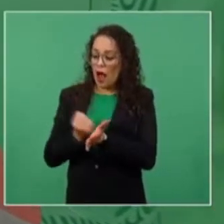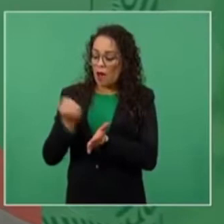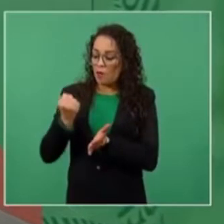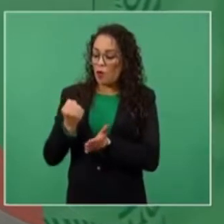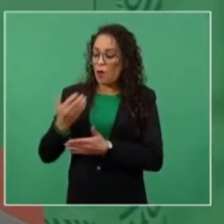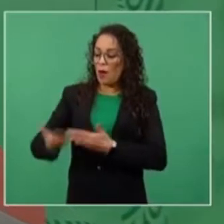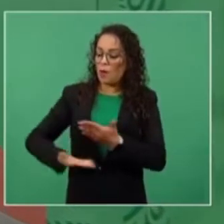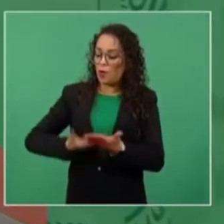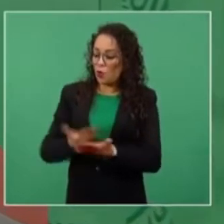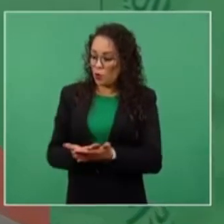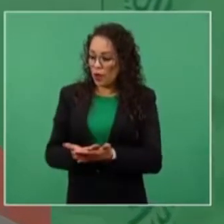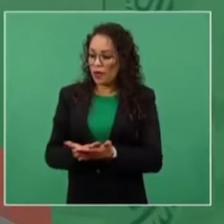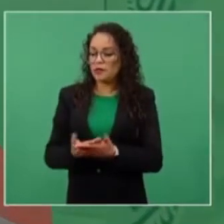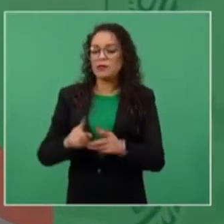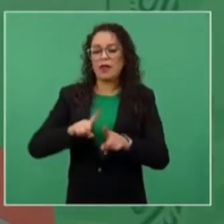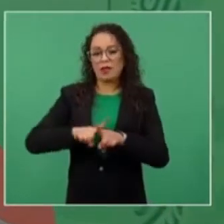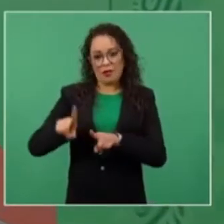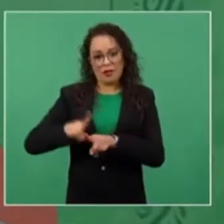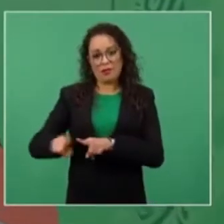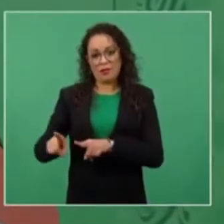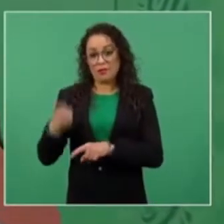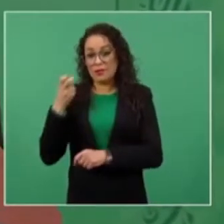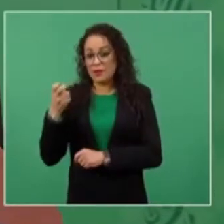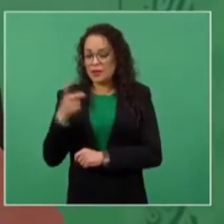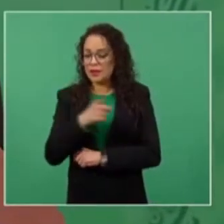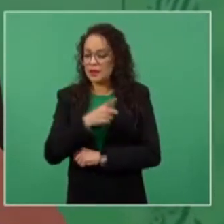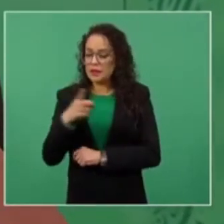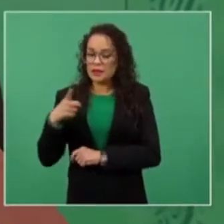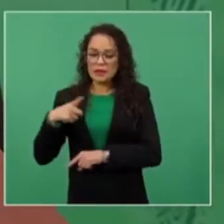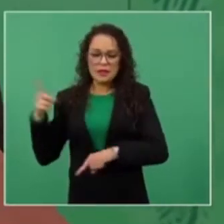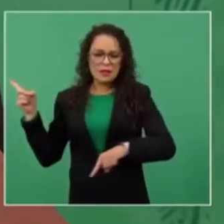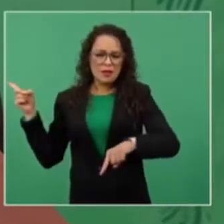eso tiene que desaparecer.